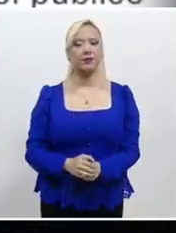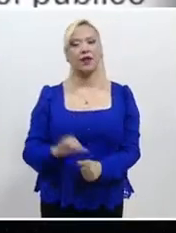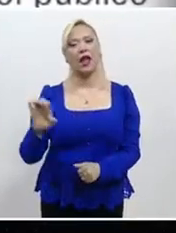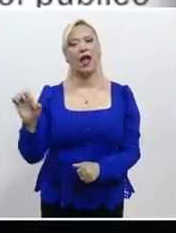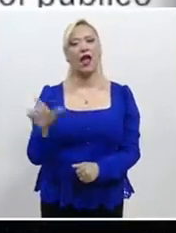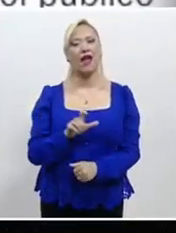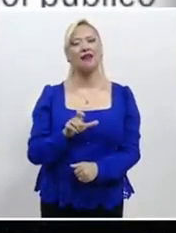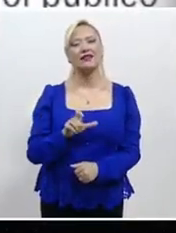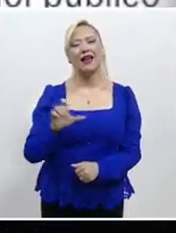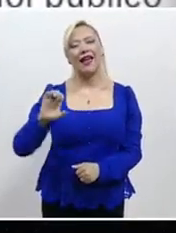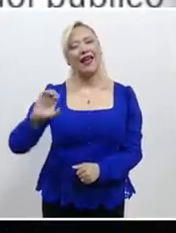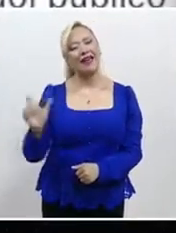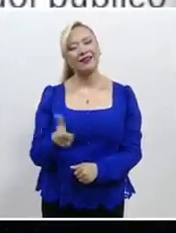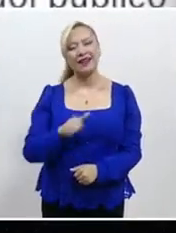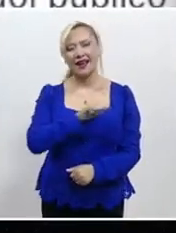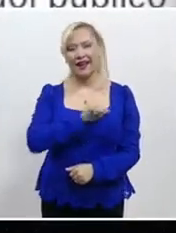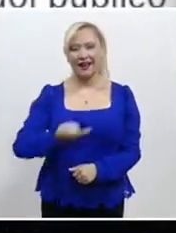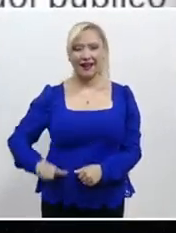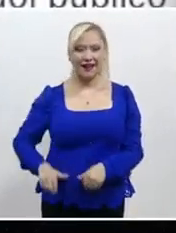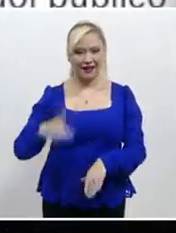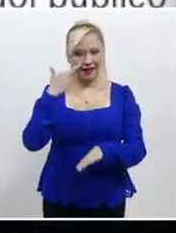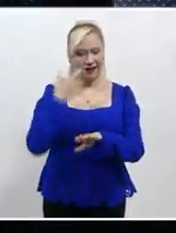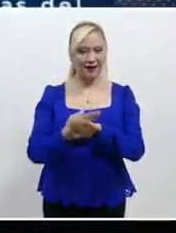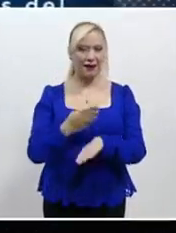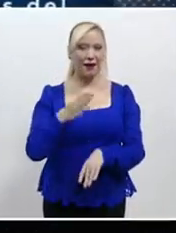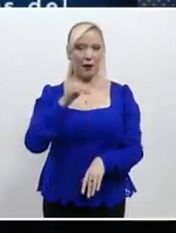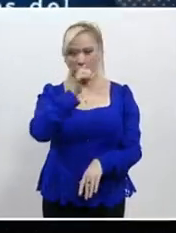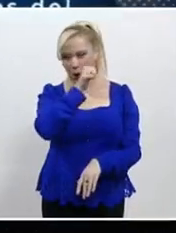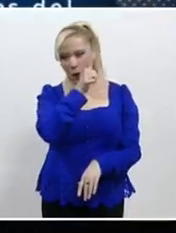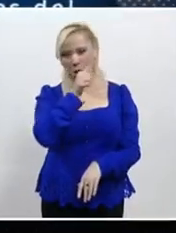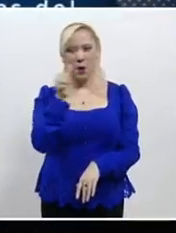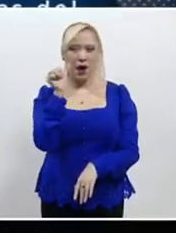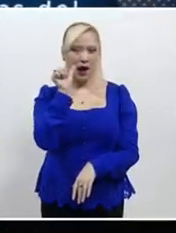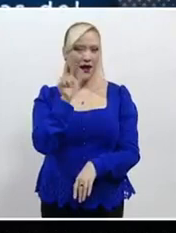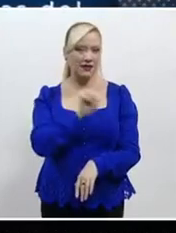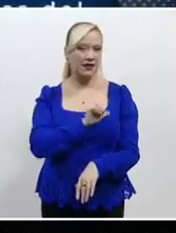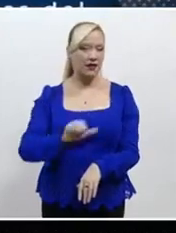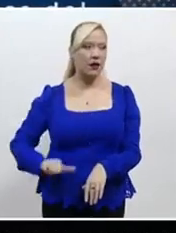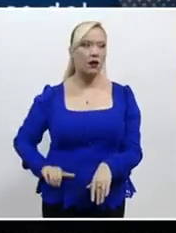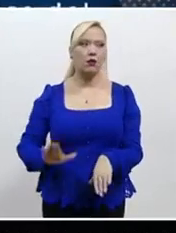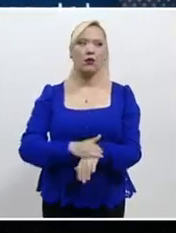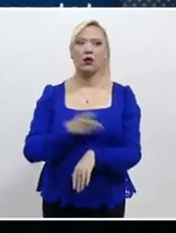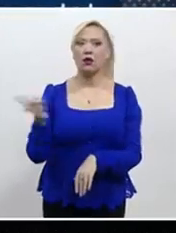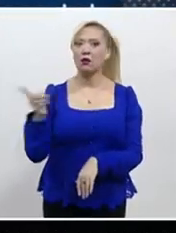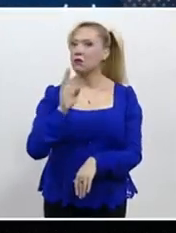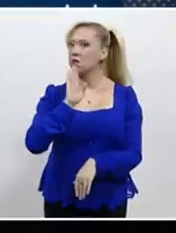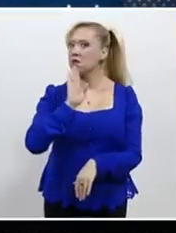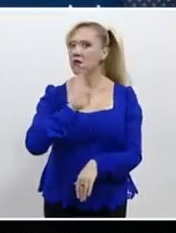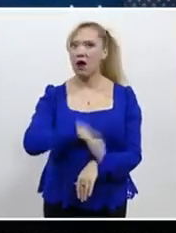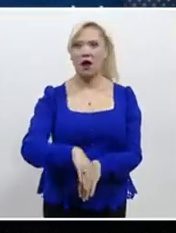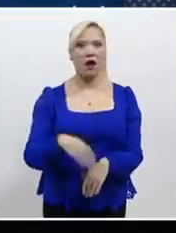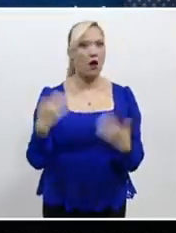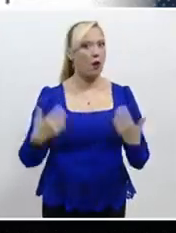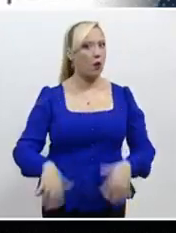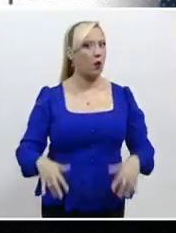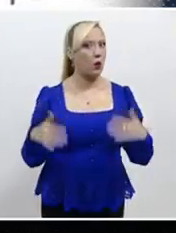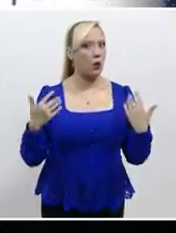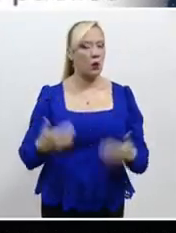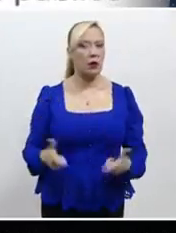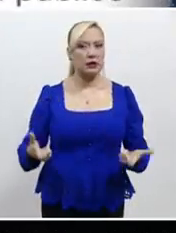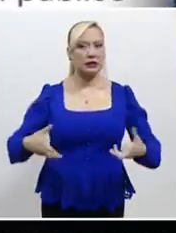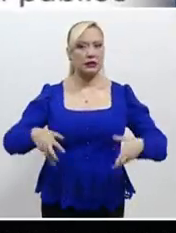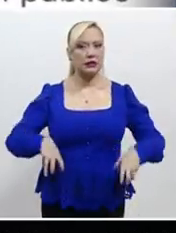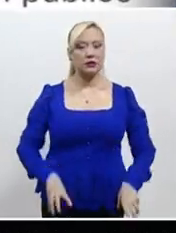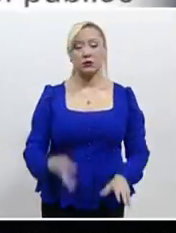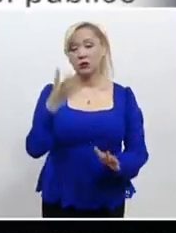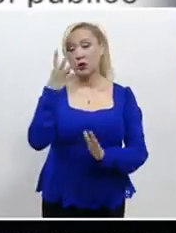Benito Juárez, Cristian N., fue vinculado a proceso por los delitos de asociación delictuosa y uso ilegal de atribuciones. El juez de control fijó un plazo de